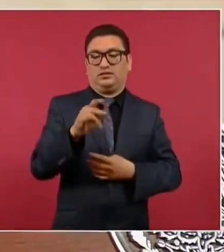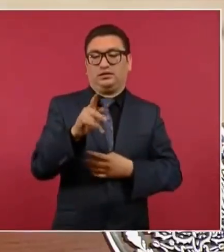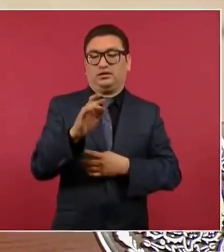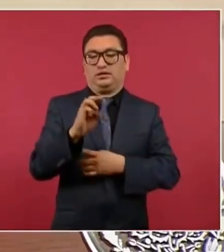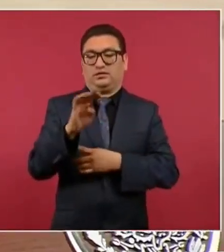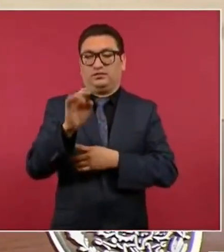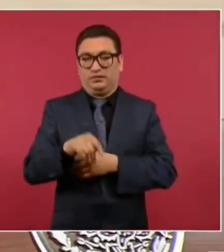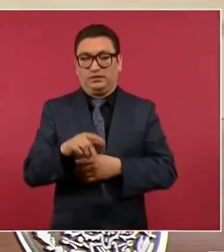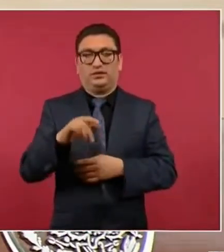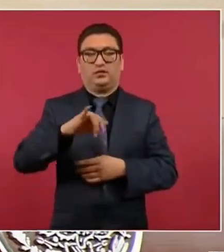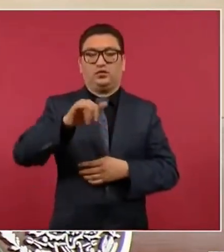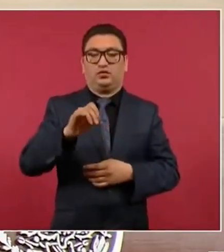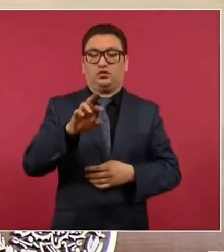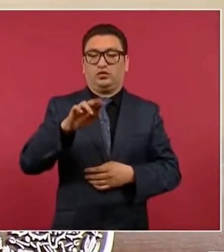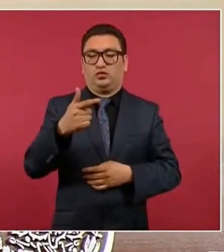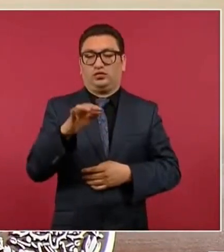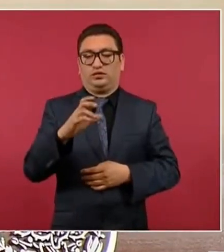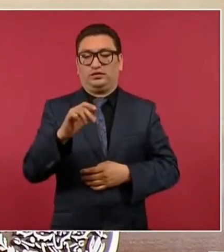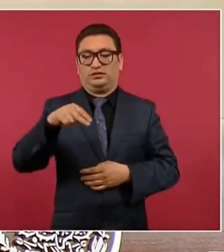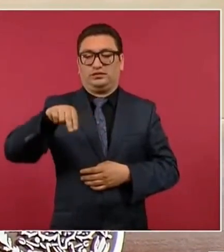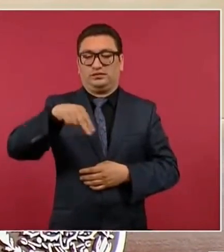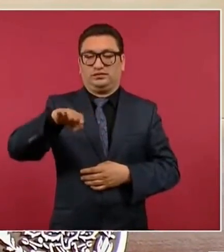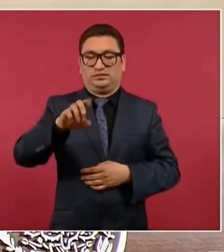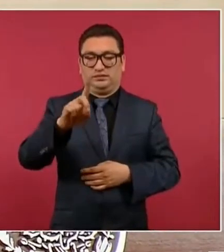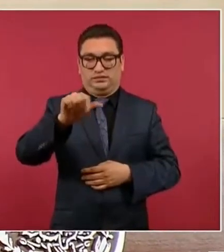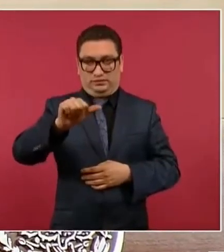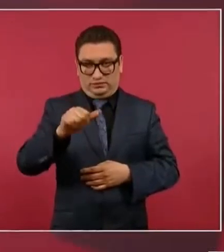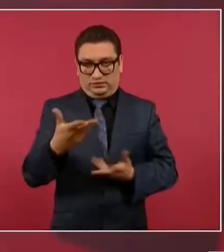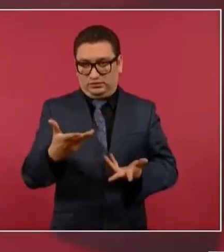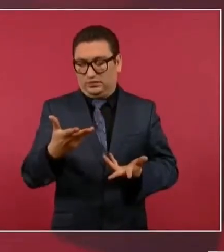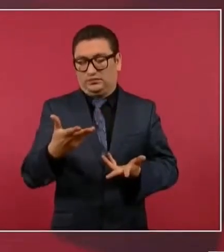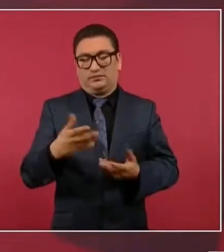Castañeda a